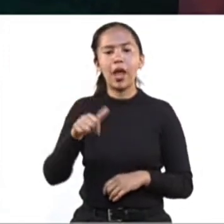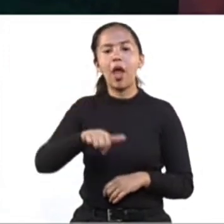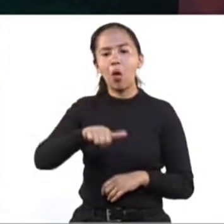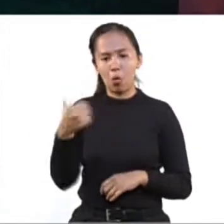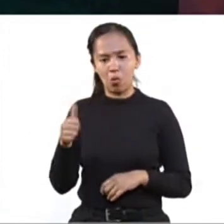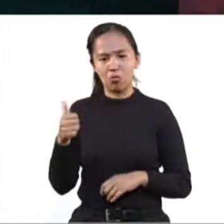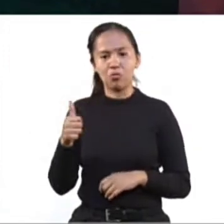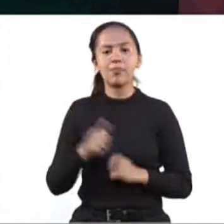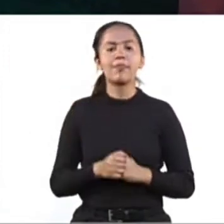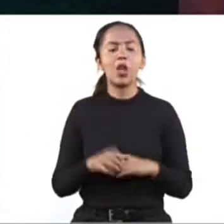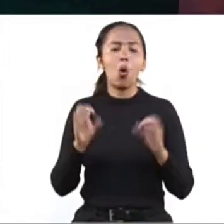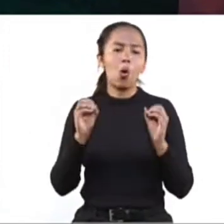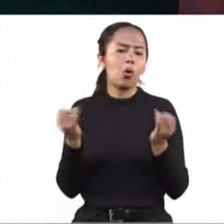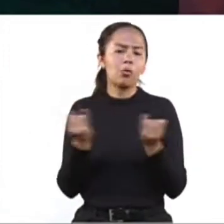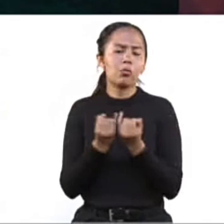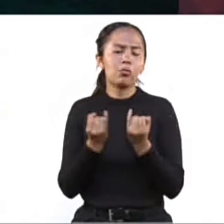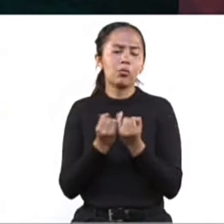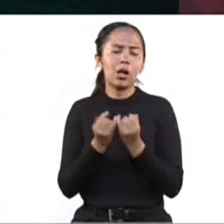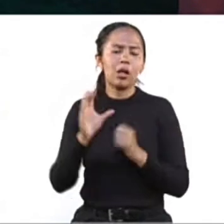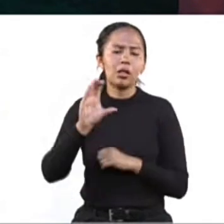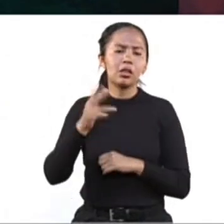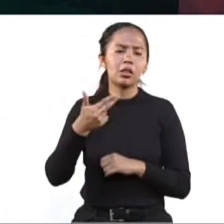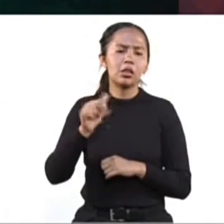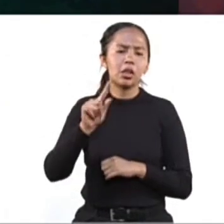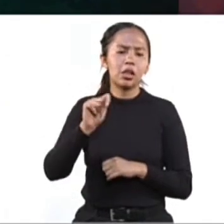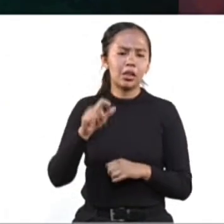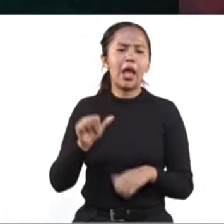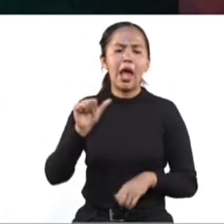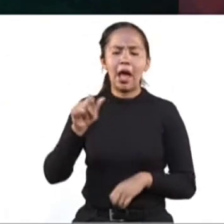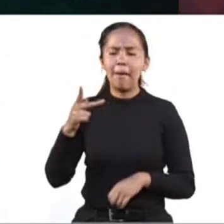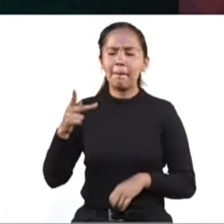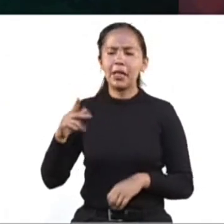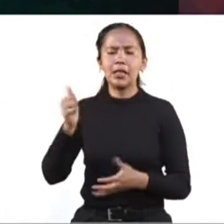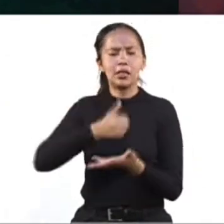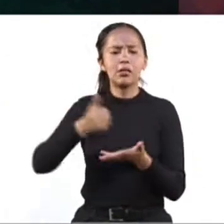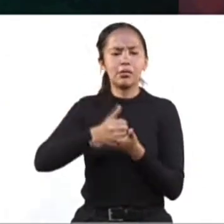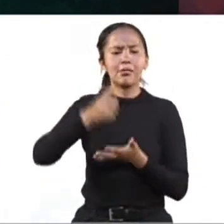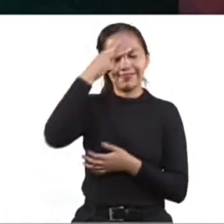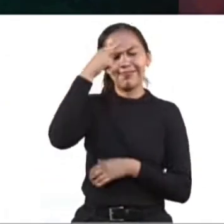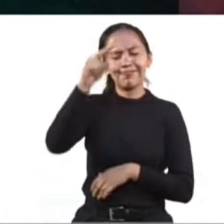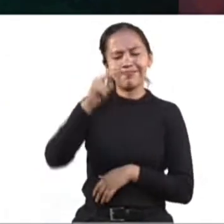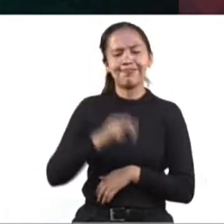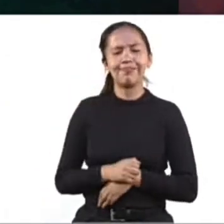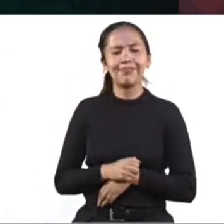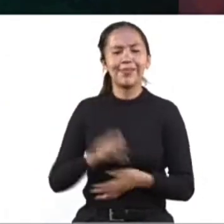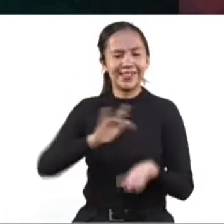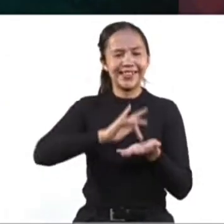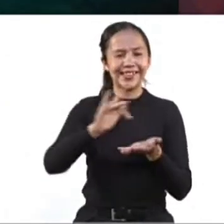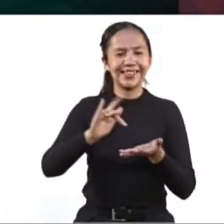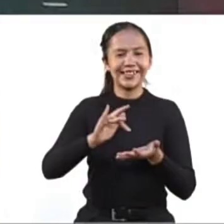contactar al chat que está disponible en la app Ciudad México y en el portal de Locatel. Muchas gracias.